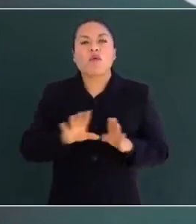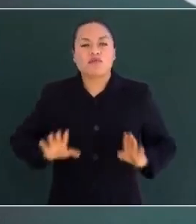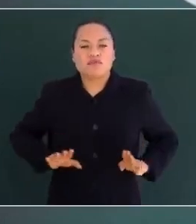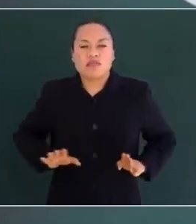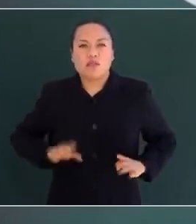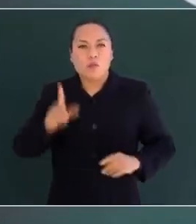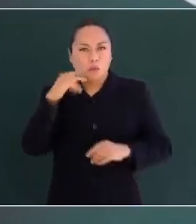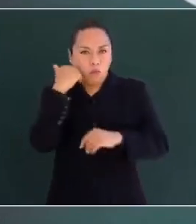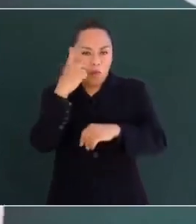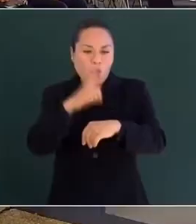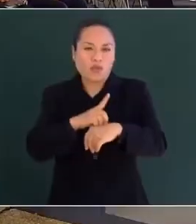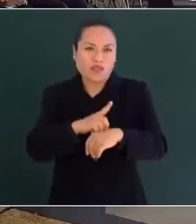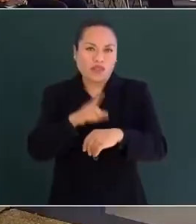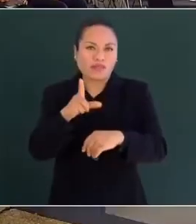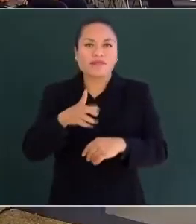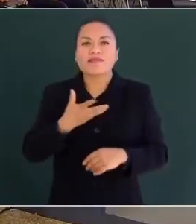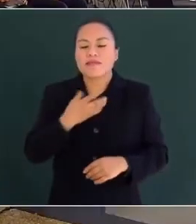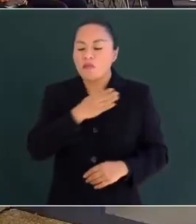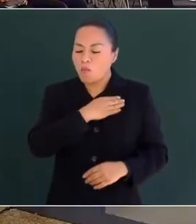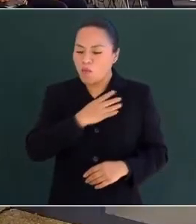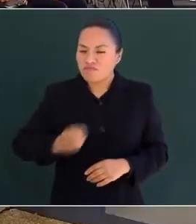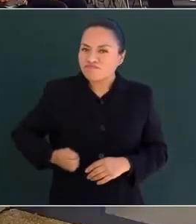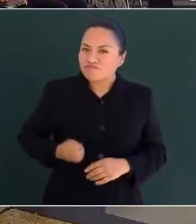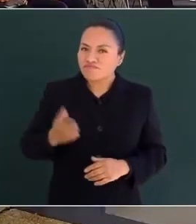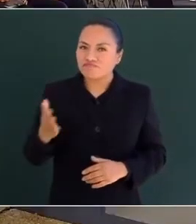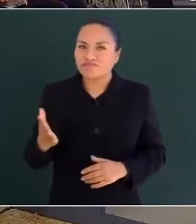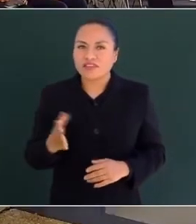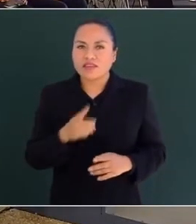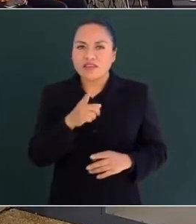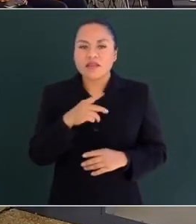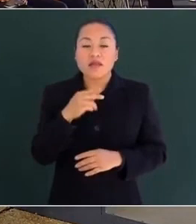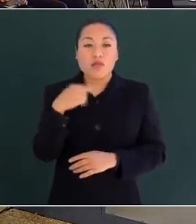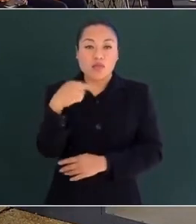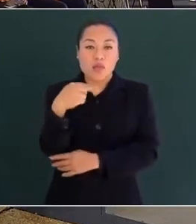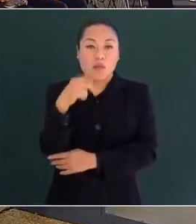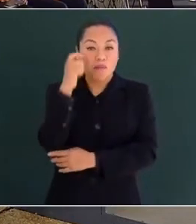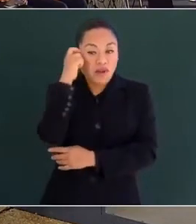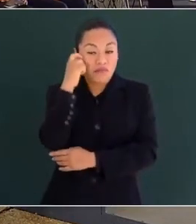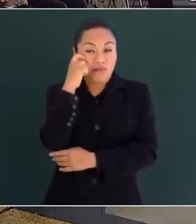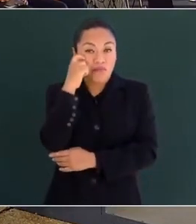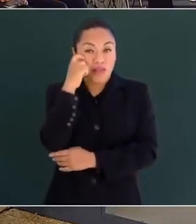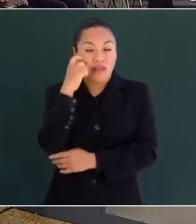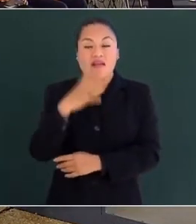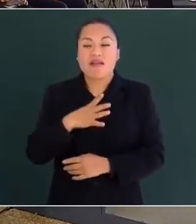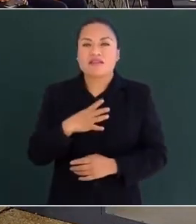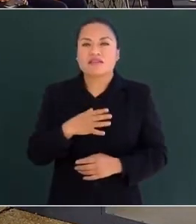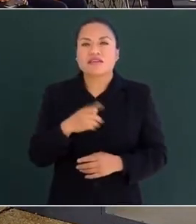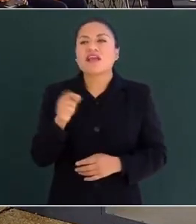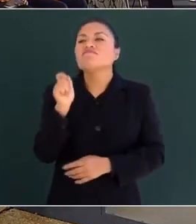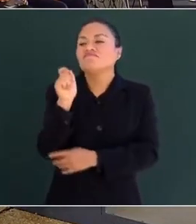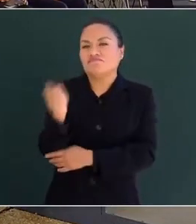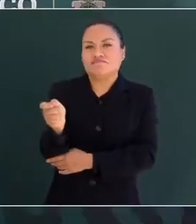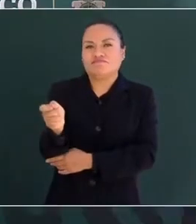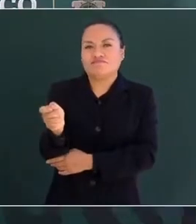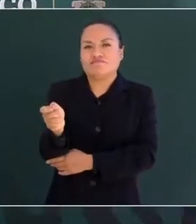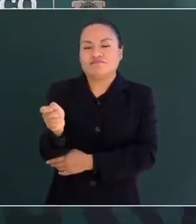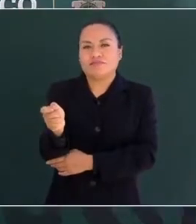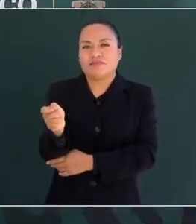y voluntad generosa. Reivindicar el nombre de Vicente Guerrero Saldaña significa